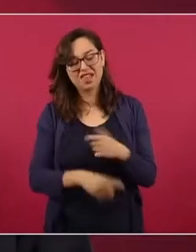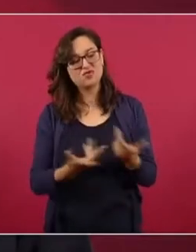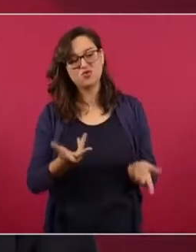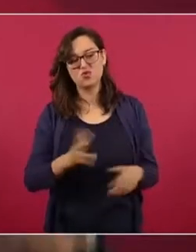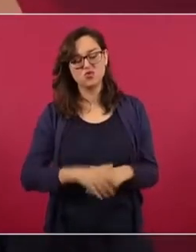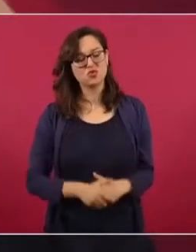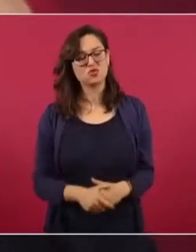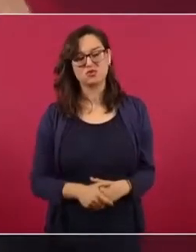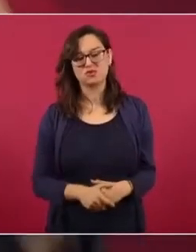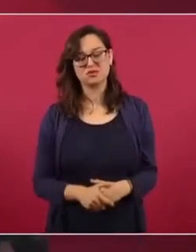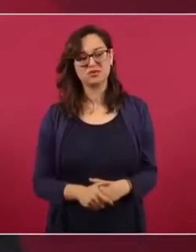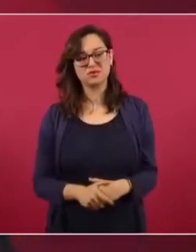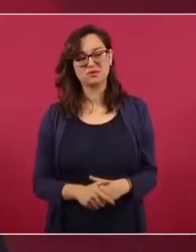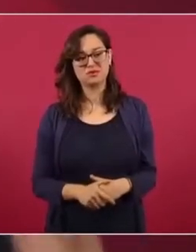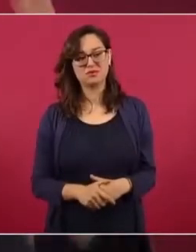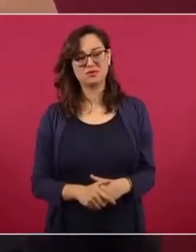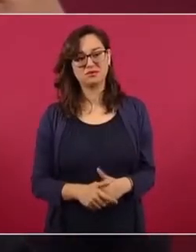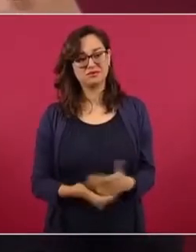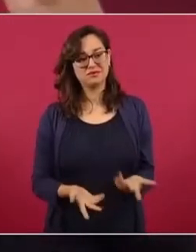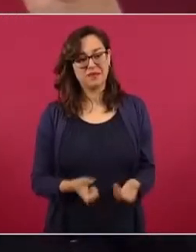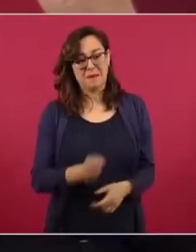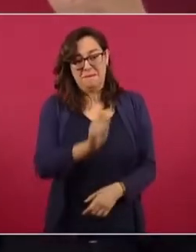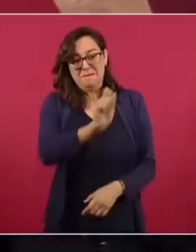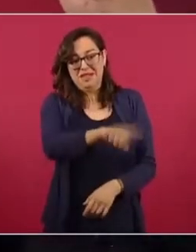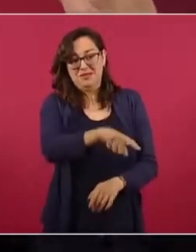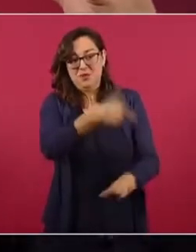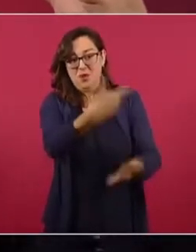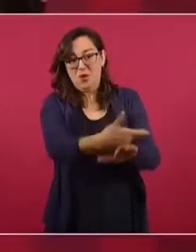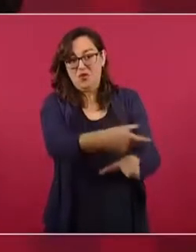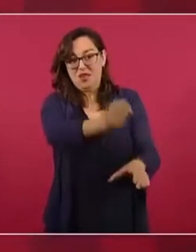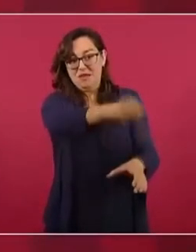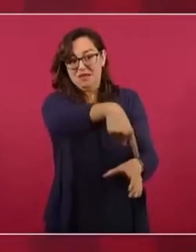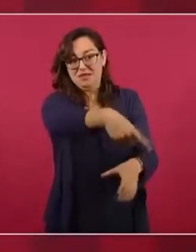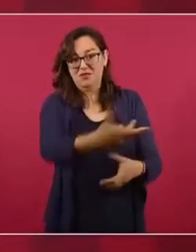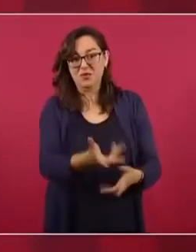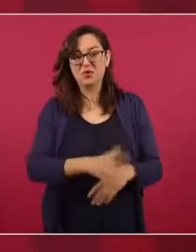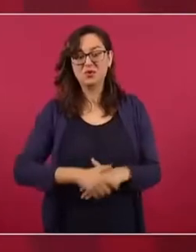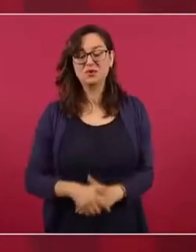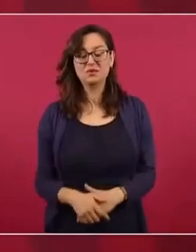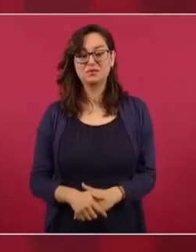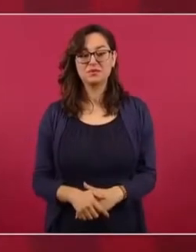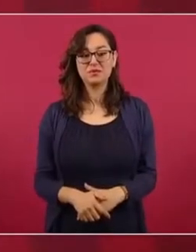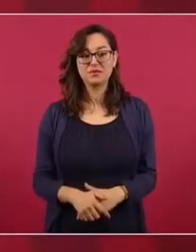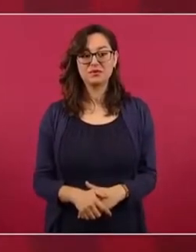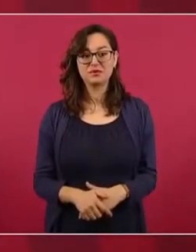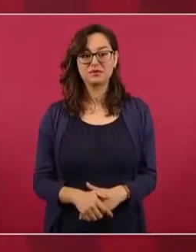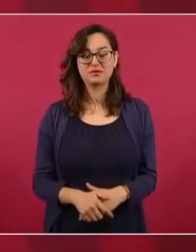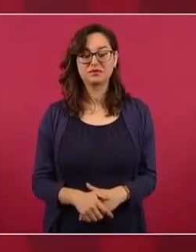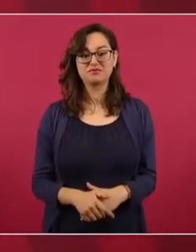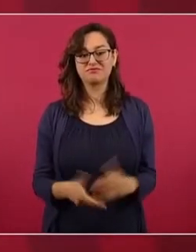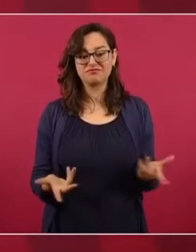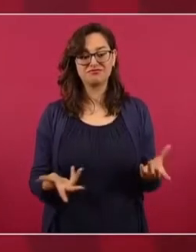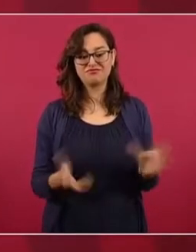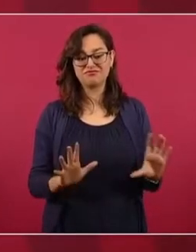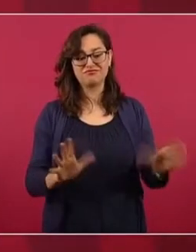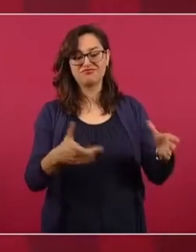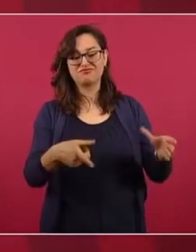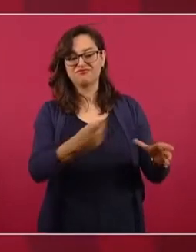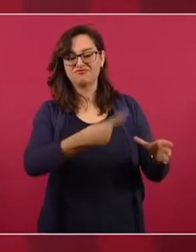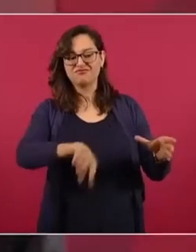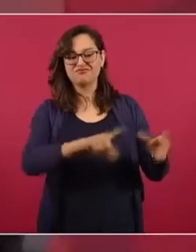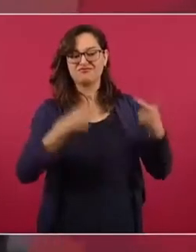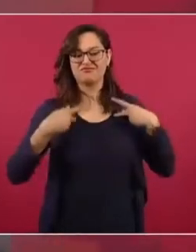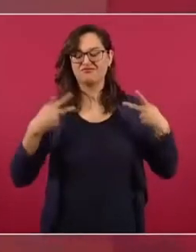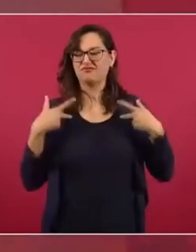Es que desprecian al pueblo,